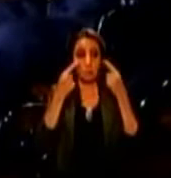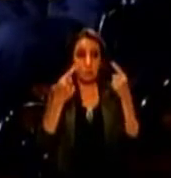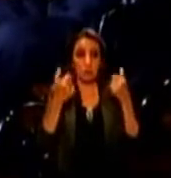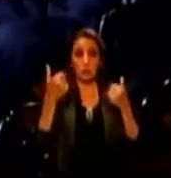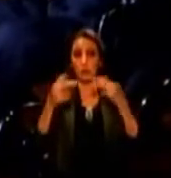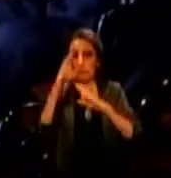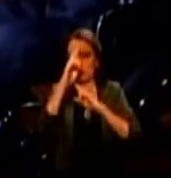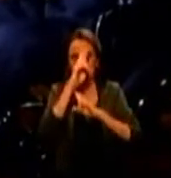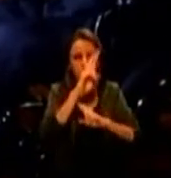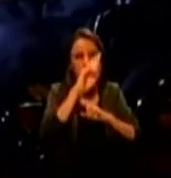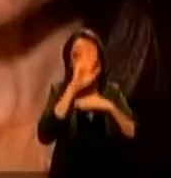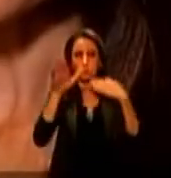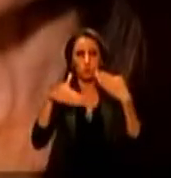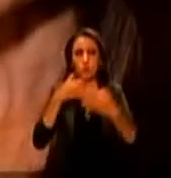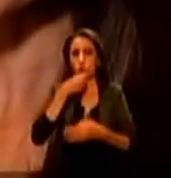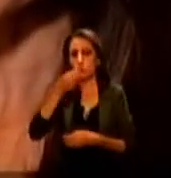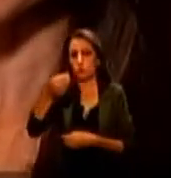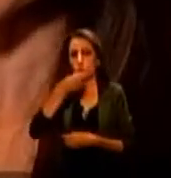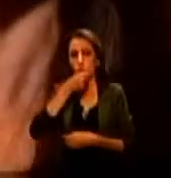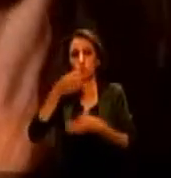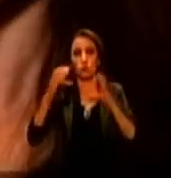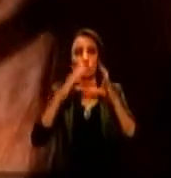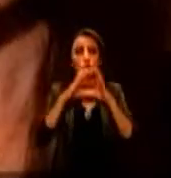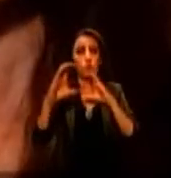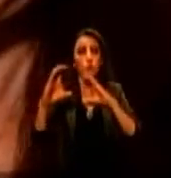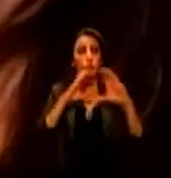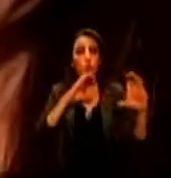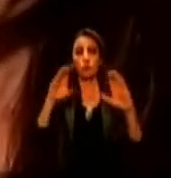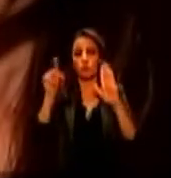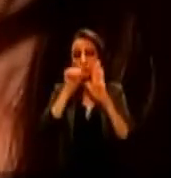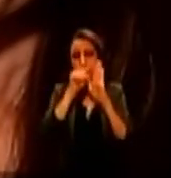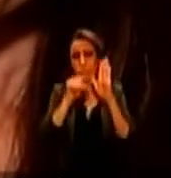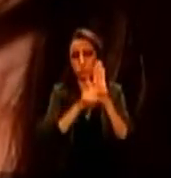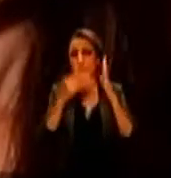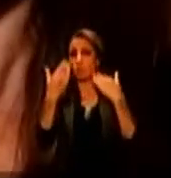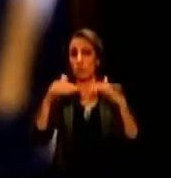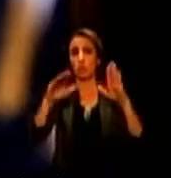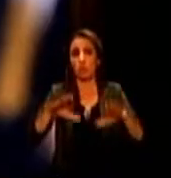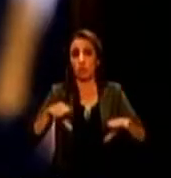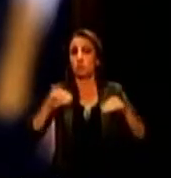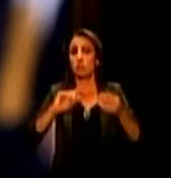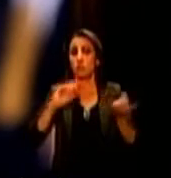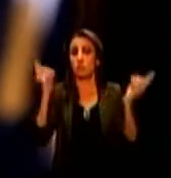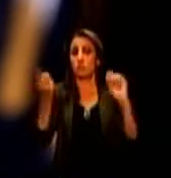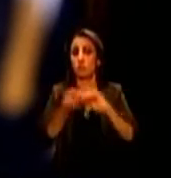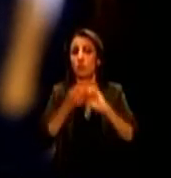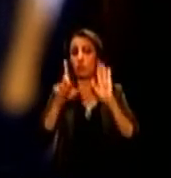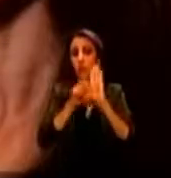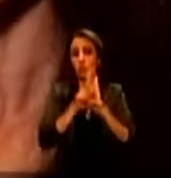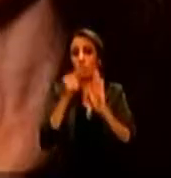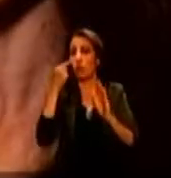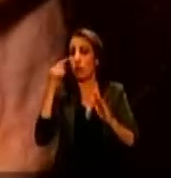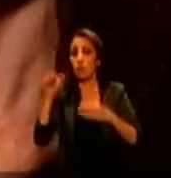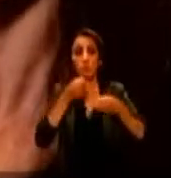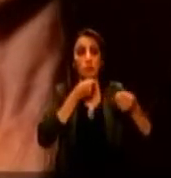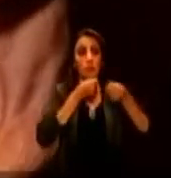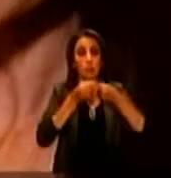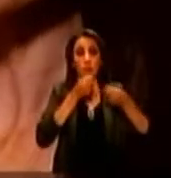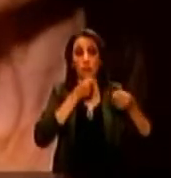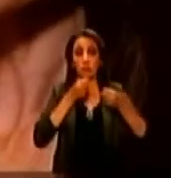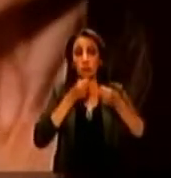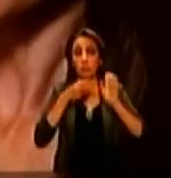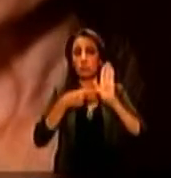solamente un gobierno respetuoso con los medios, sino también tomando medidas legislativas para favorecer a los medios,